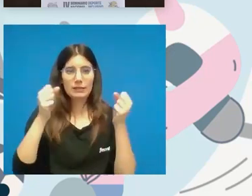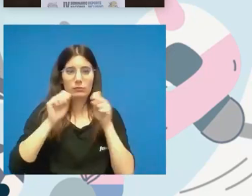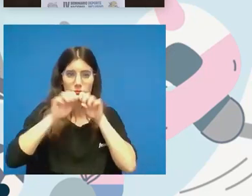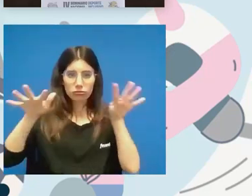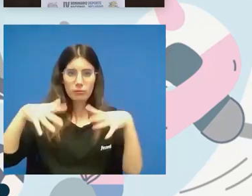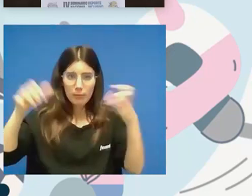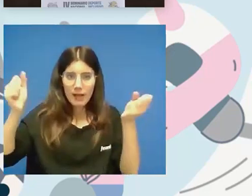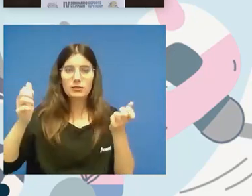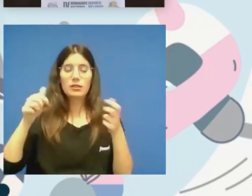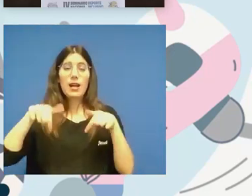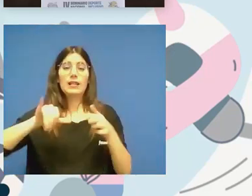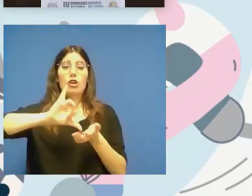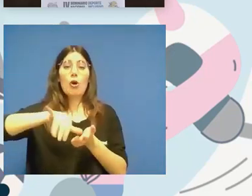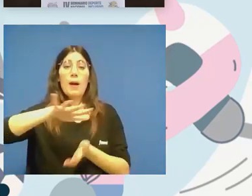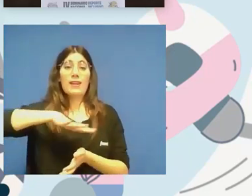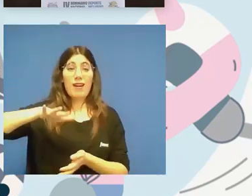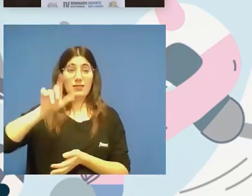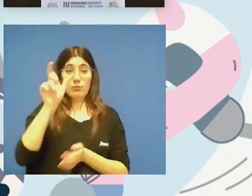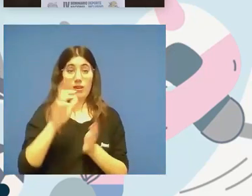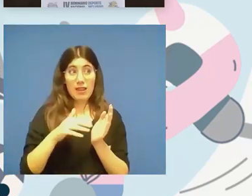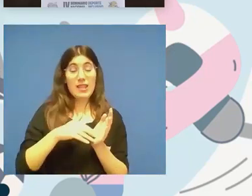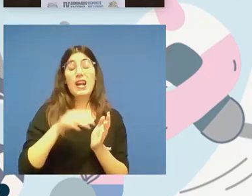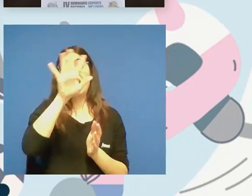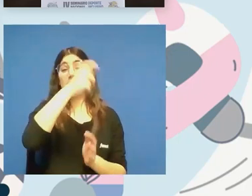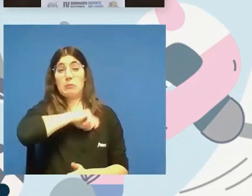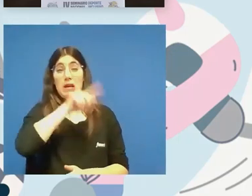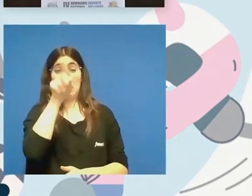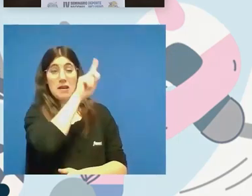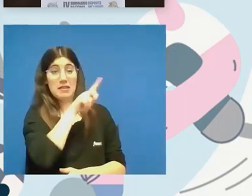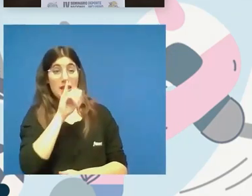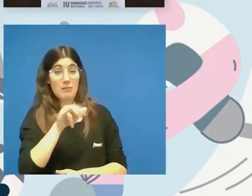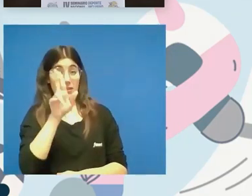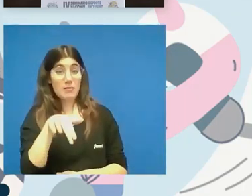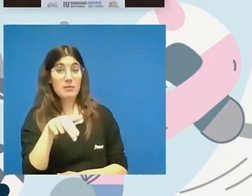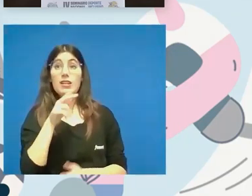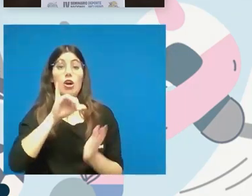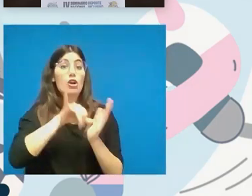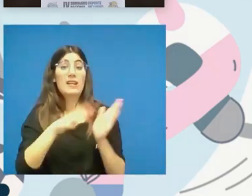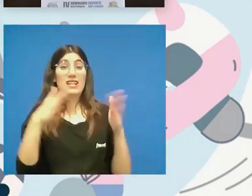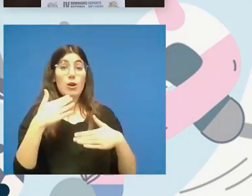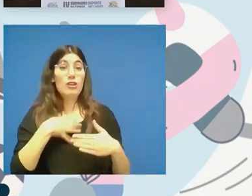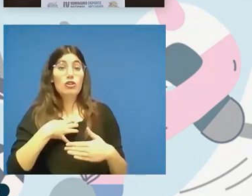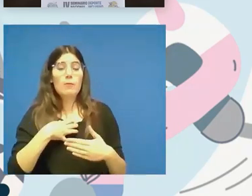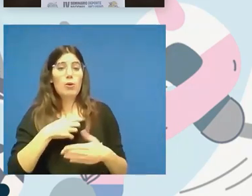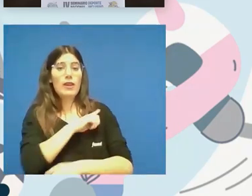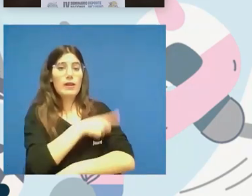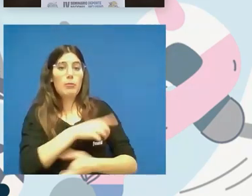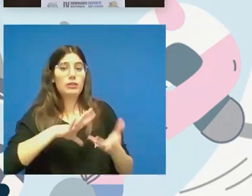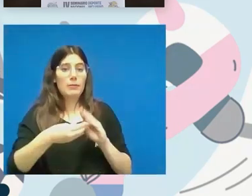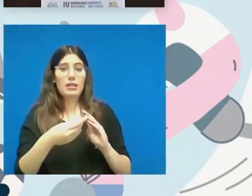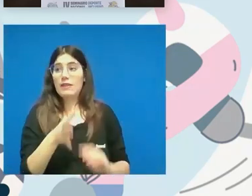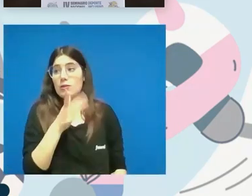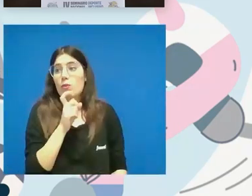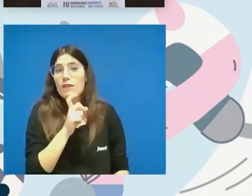aquí en la Comunidad Valenciana y en toda España hay muchas comarcas en las que no se puede practicar deporte adaptado en las que es muy difícil